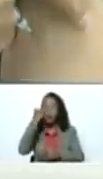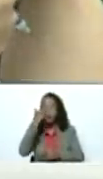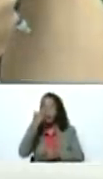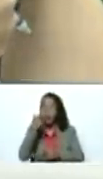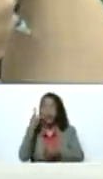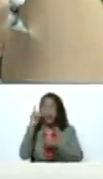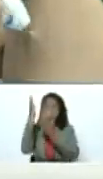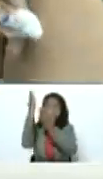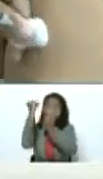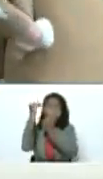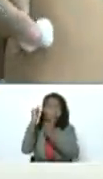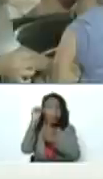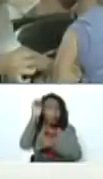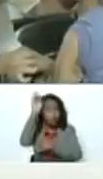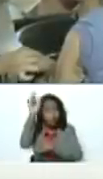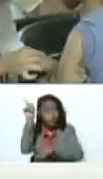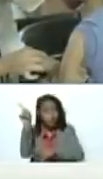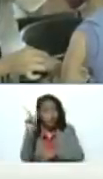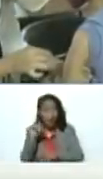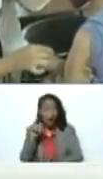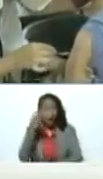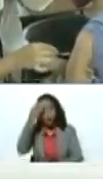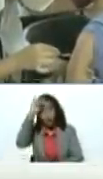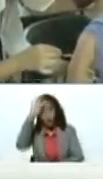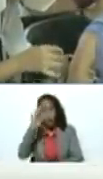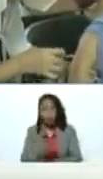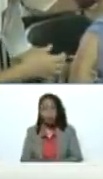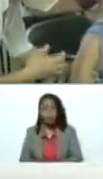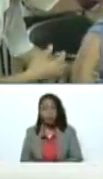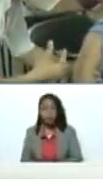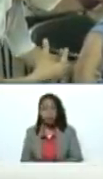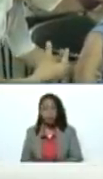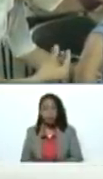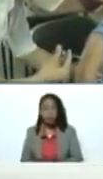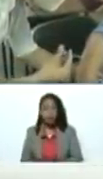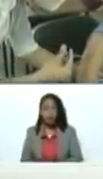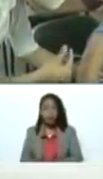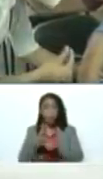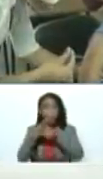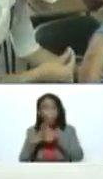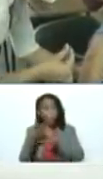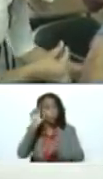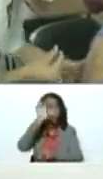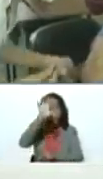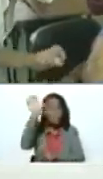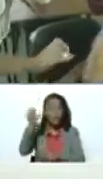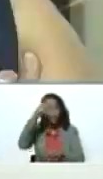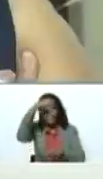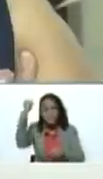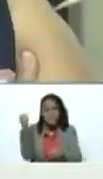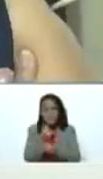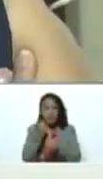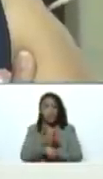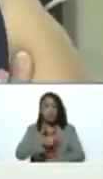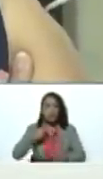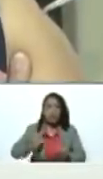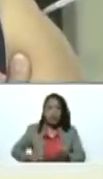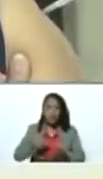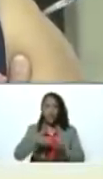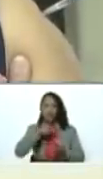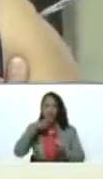Es una esperanza que surge desde Cuba ahora. Y otros países están trabajando, China, Rusia,